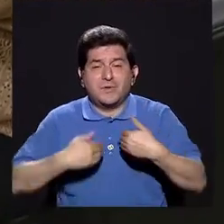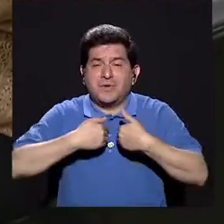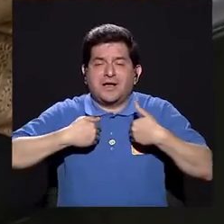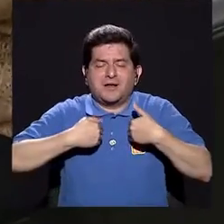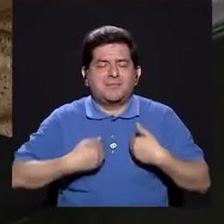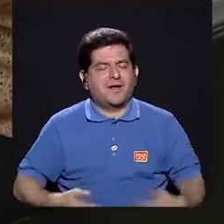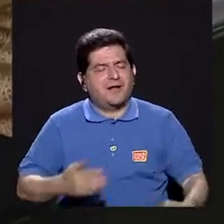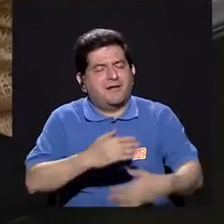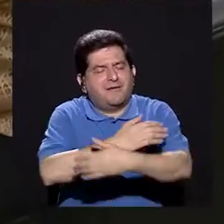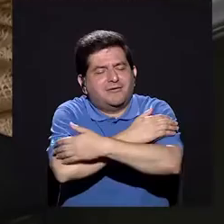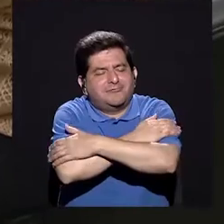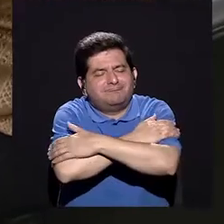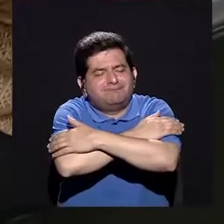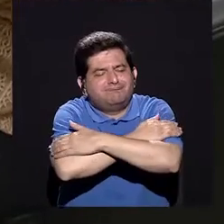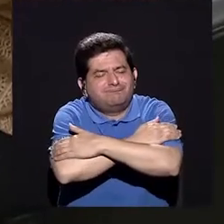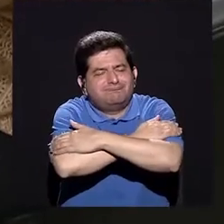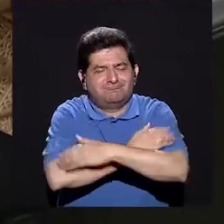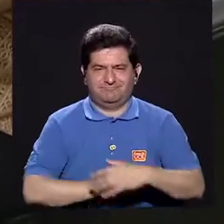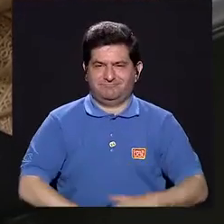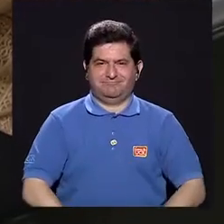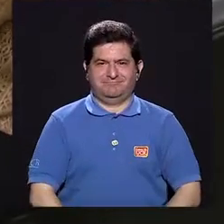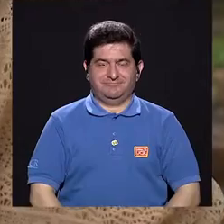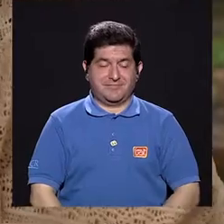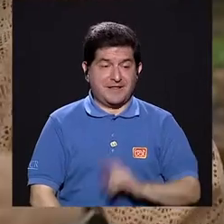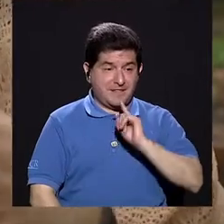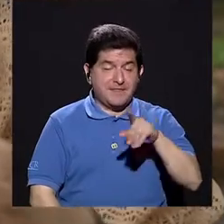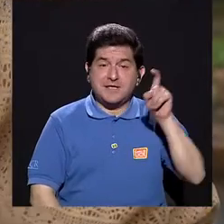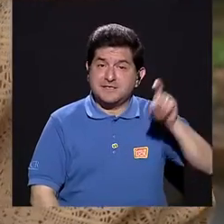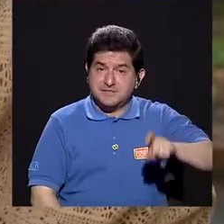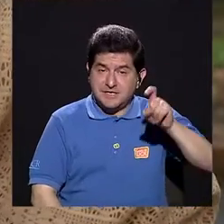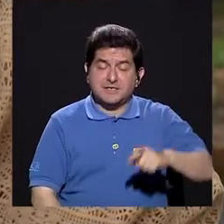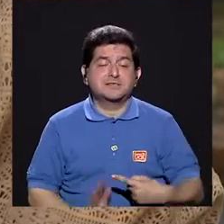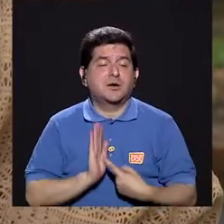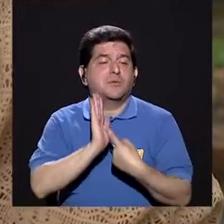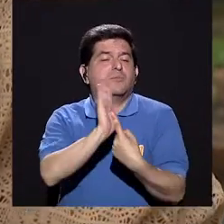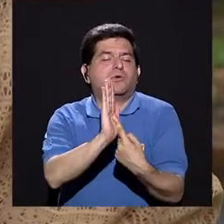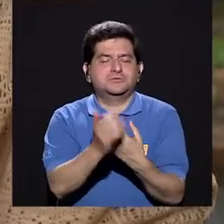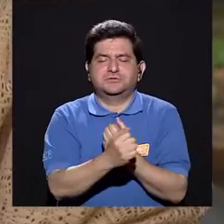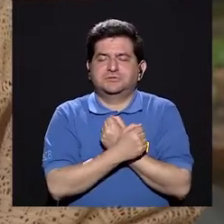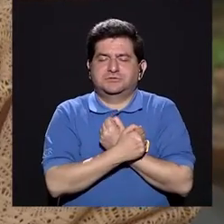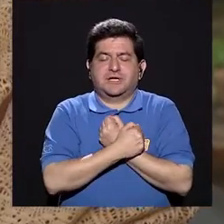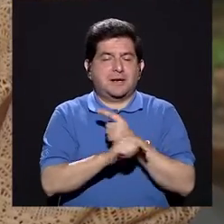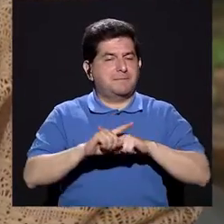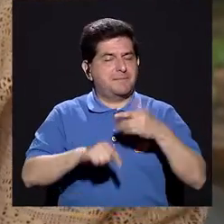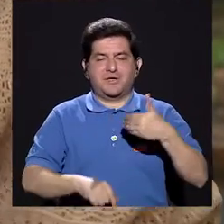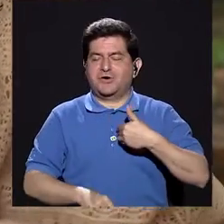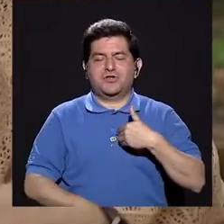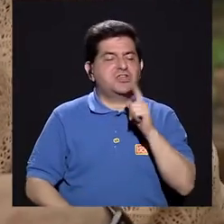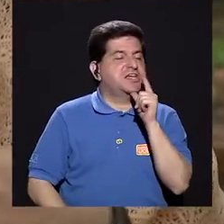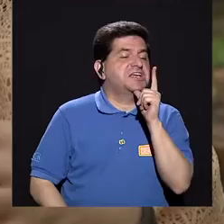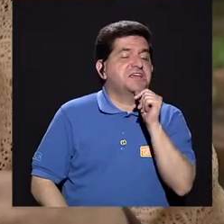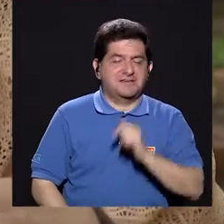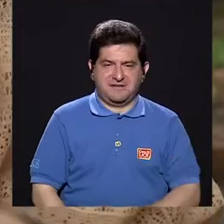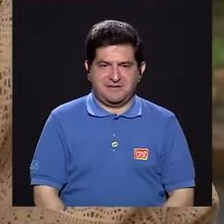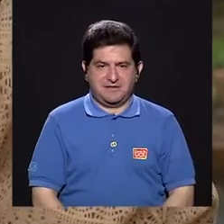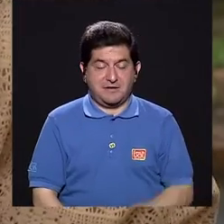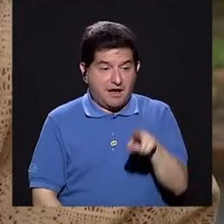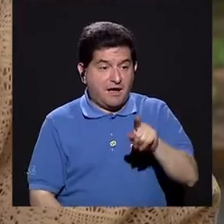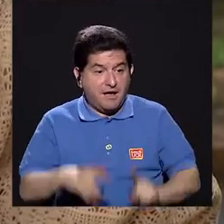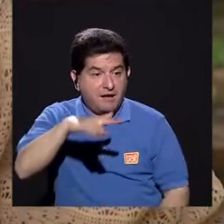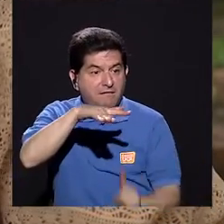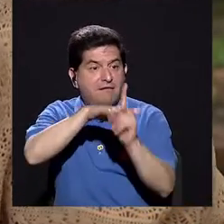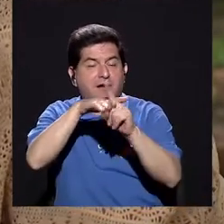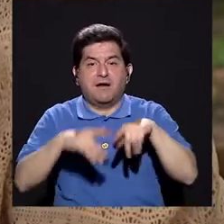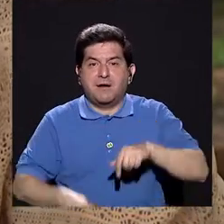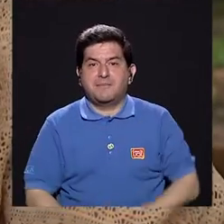abrazan, lo aprietan y ellos dicen que ellos necesitan dar amor y no tienen a quién dárselo. Entonces, cuando llega el